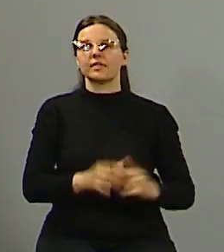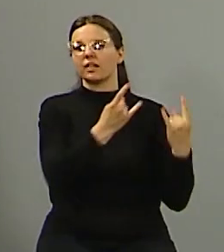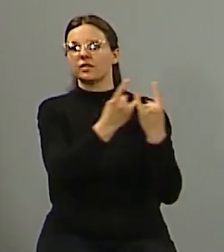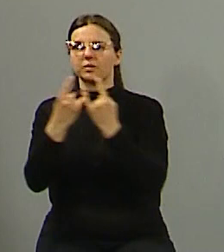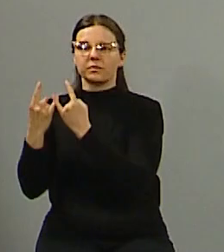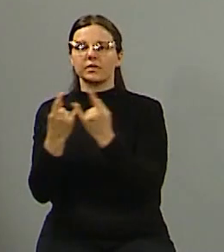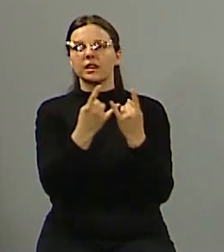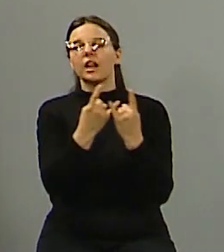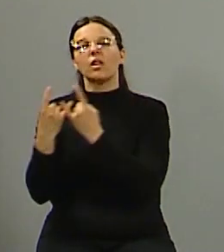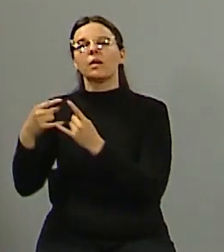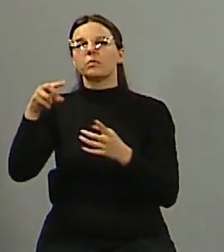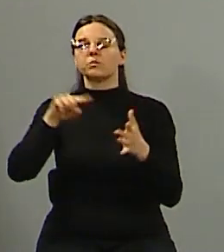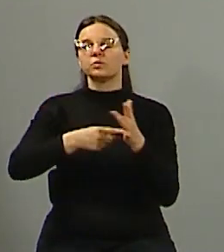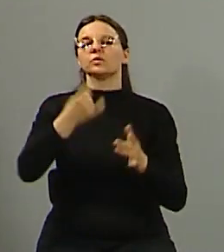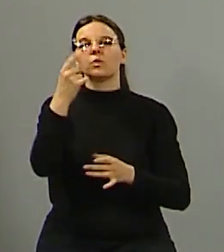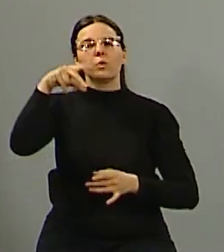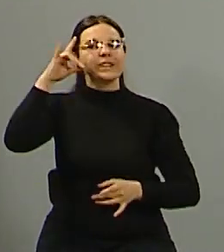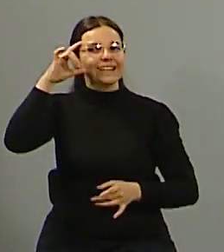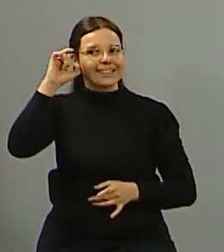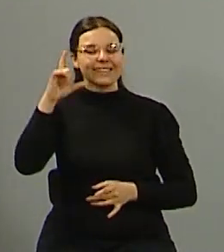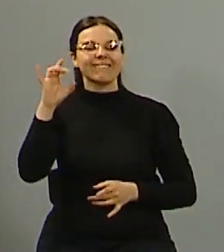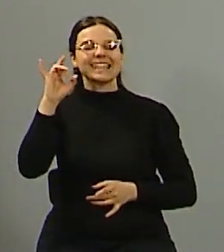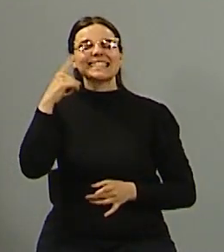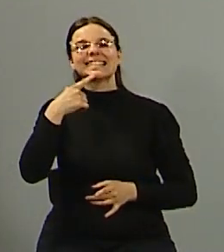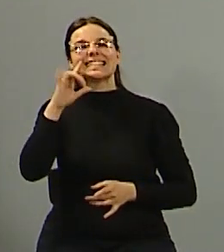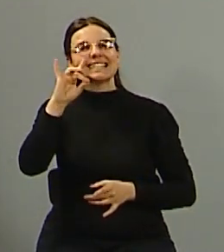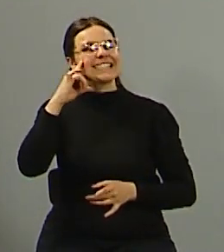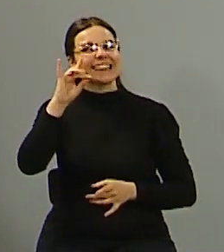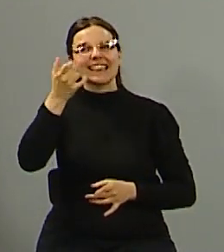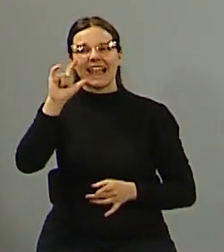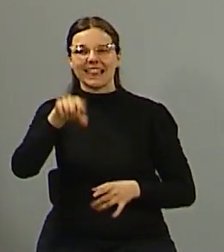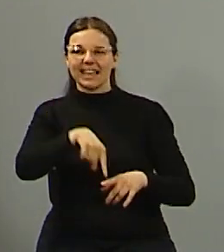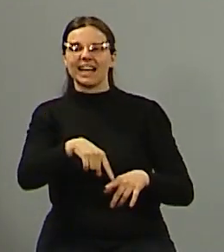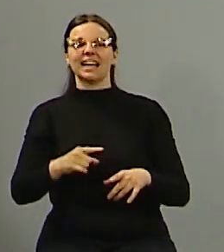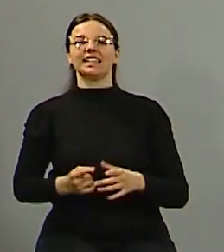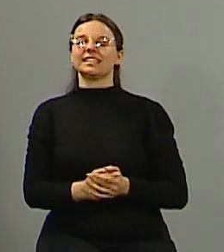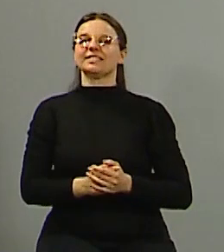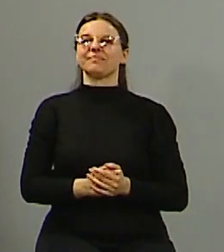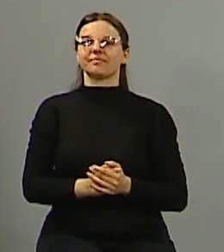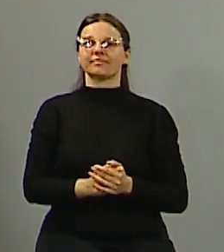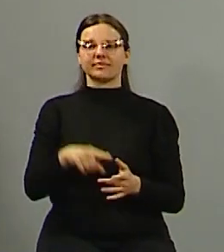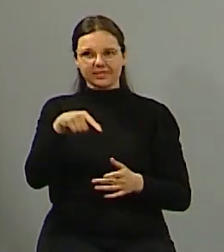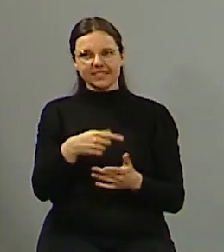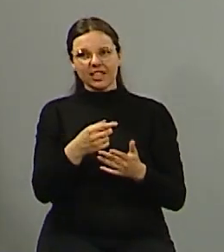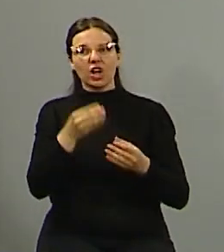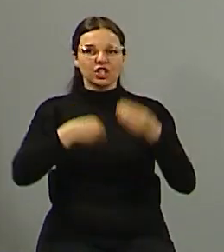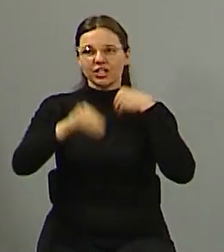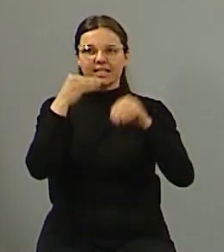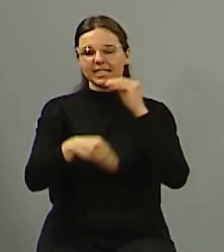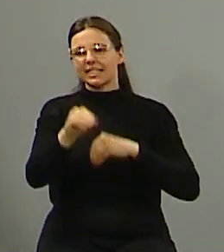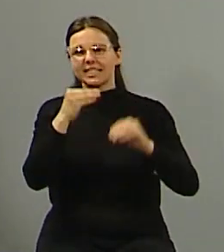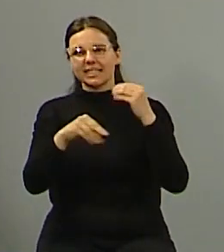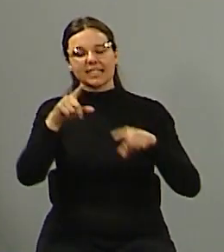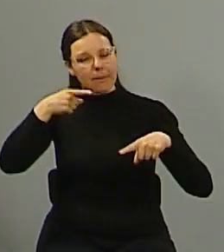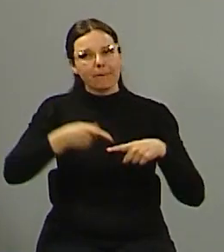www.unidiversidad.com.a recuerden es nuestro sitio web donde ustedes van a encontrarse con señal U con chat político y donde pueden volver a ver el programa la